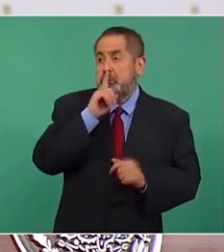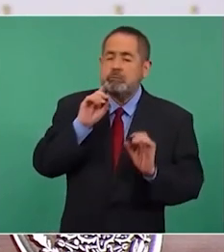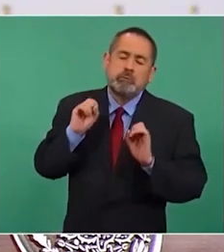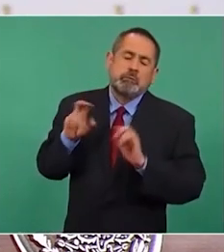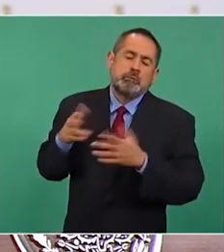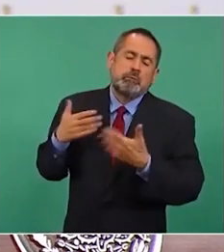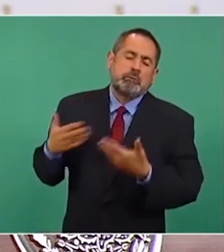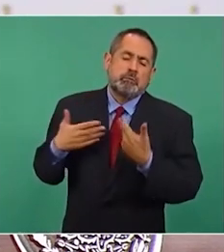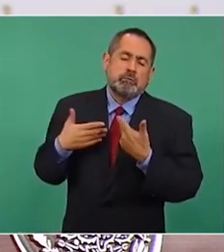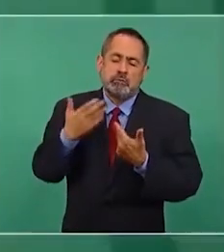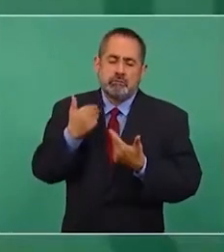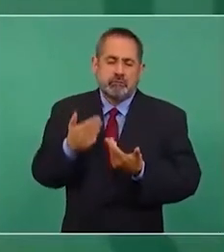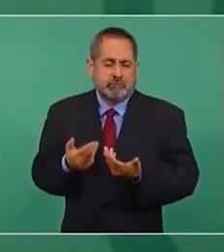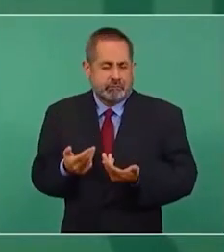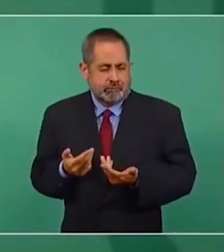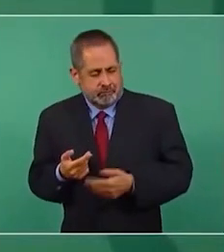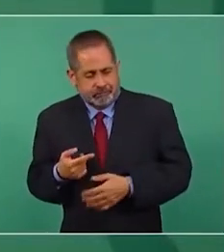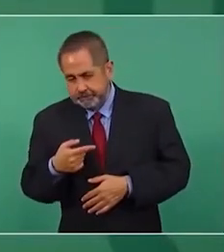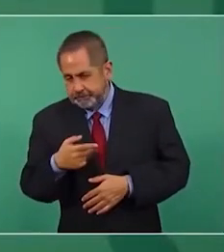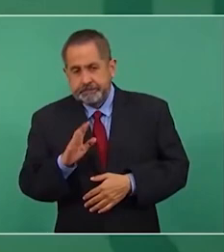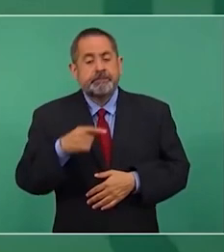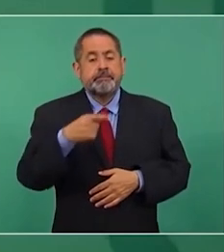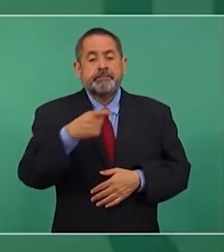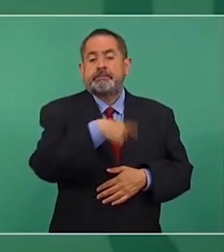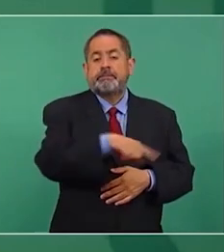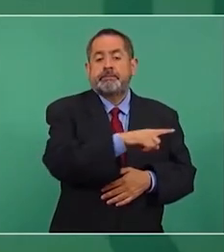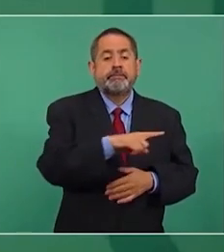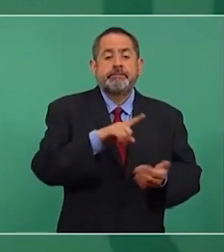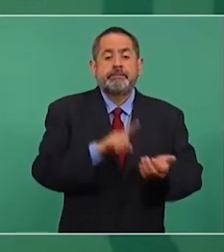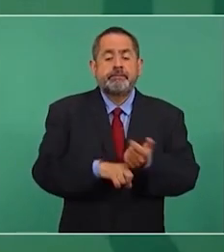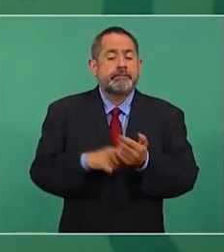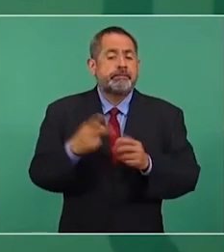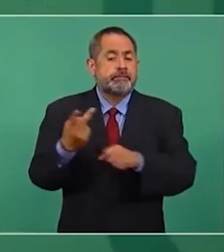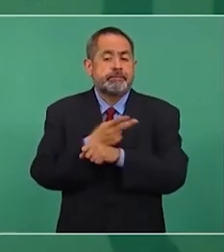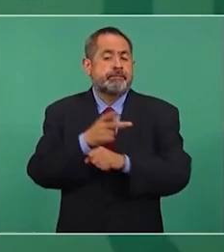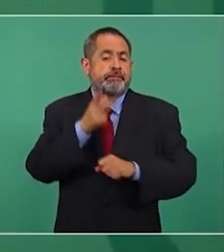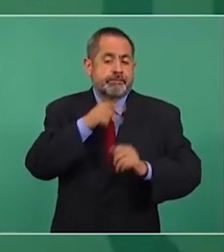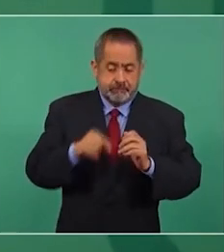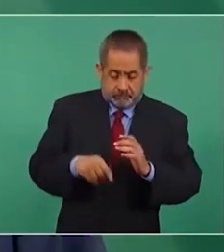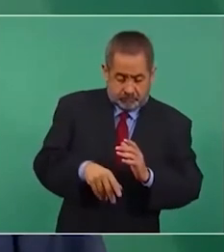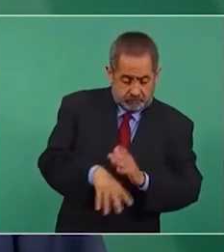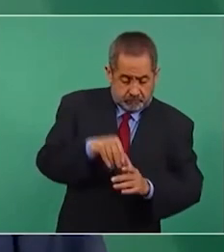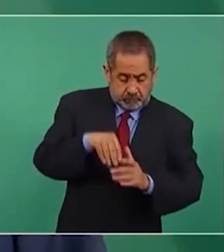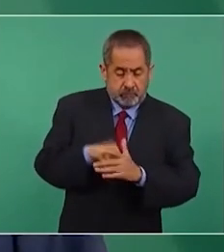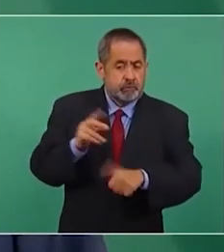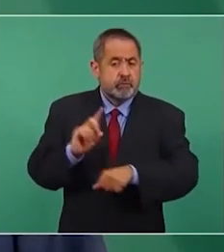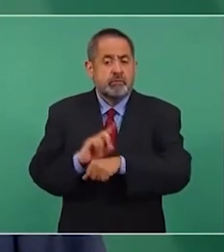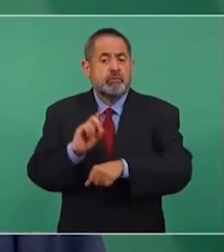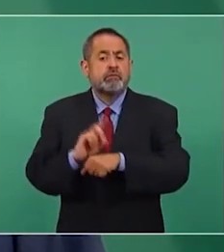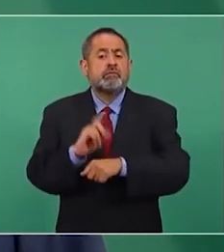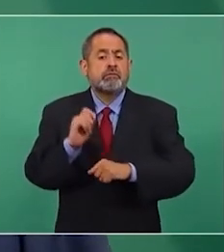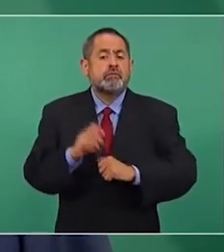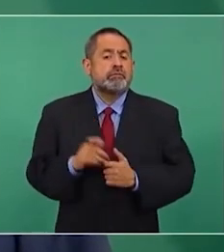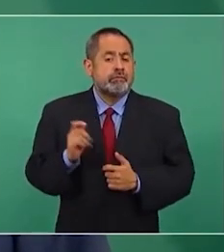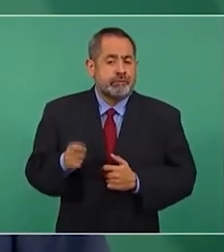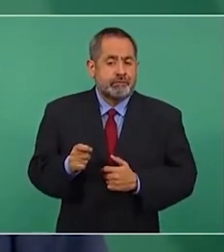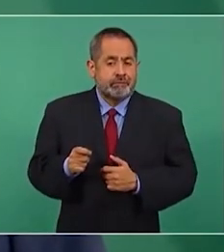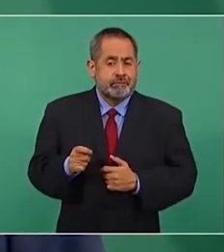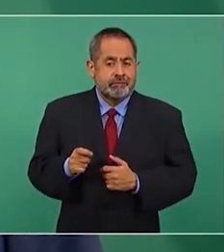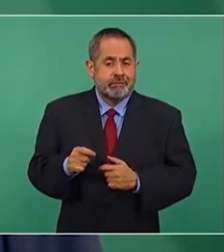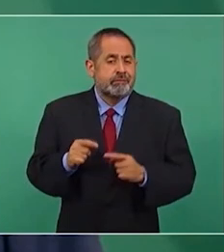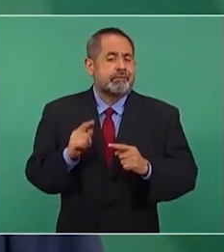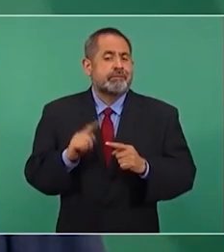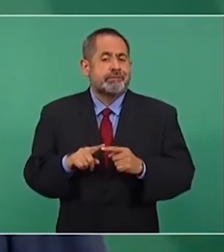y saben qué hicieron para sacar esos tres millones cuatrocientos mil barriles diarios intervinieron los